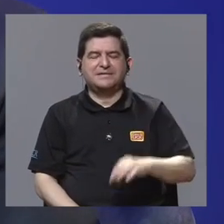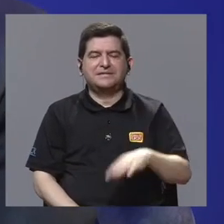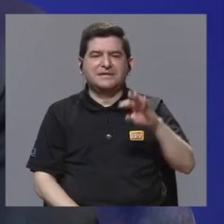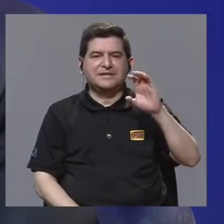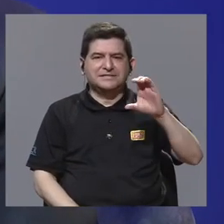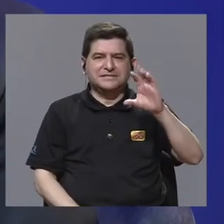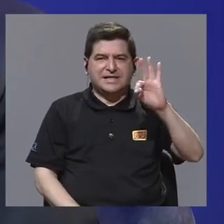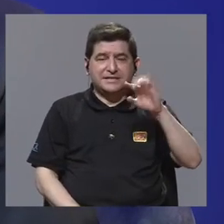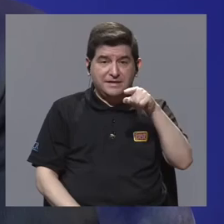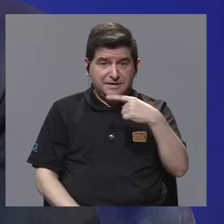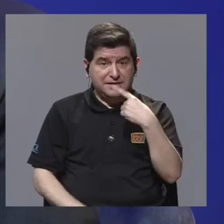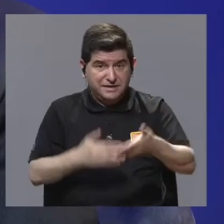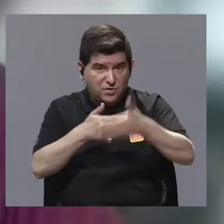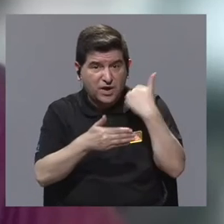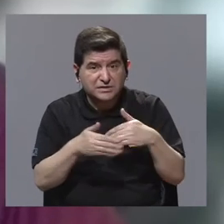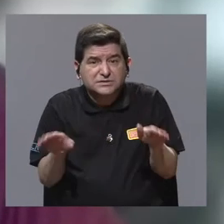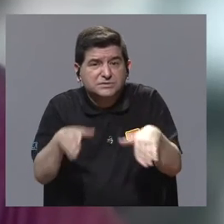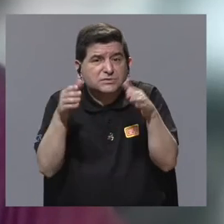que han mencionado ustedes acá?